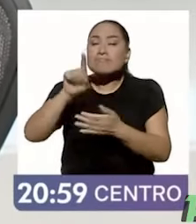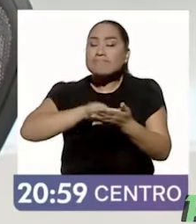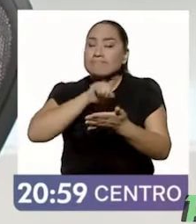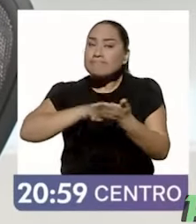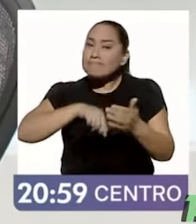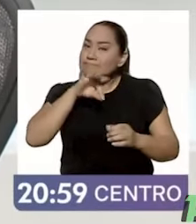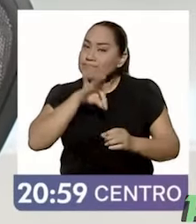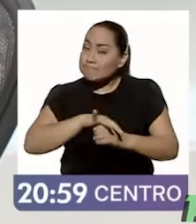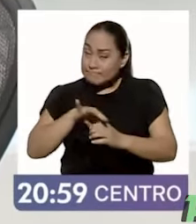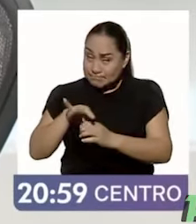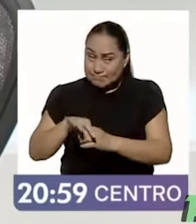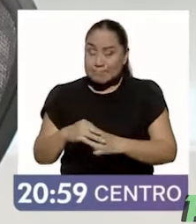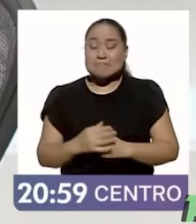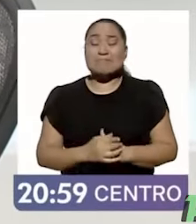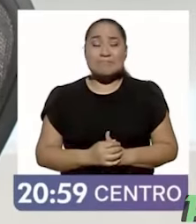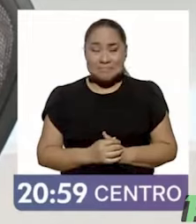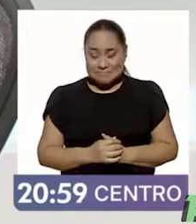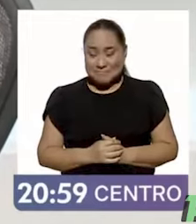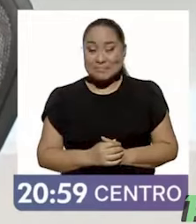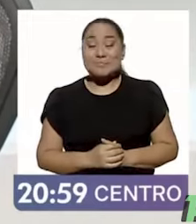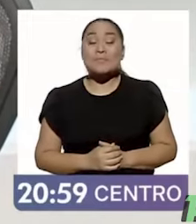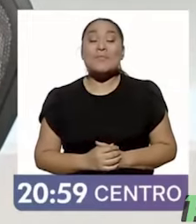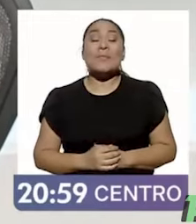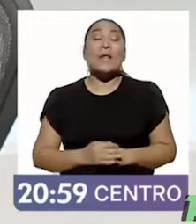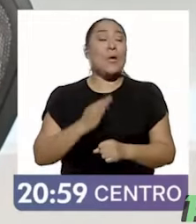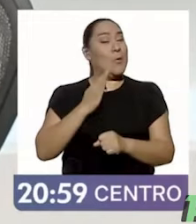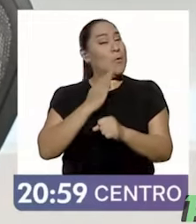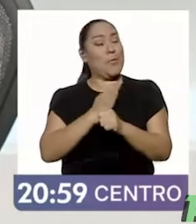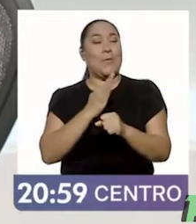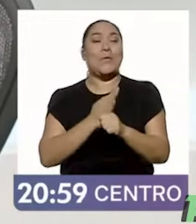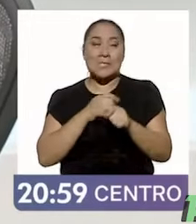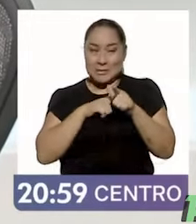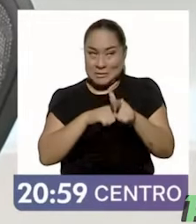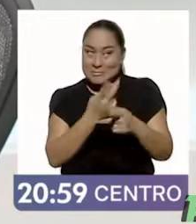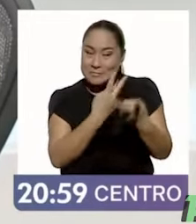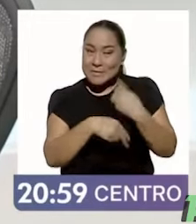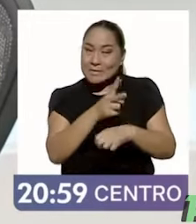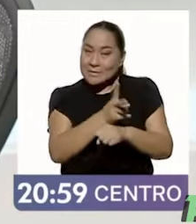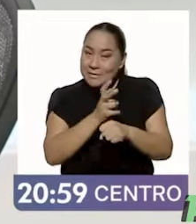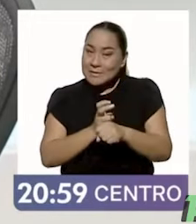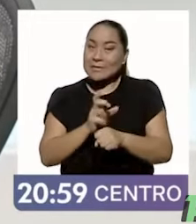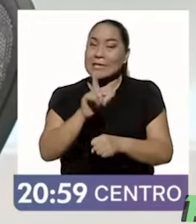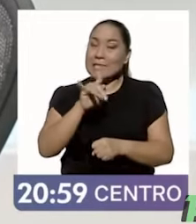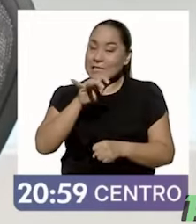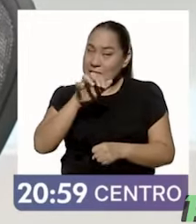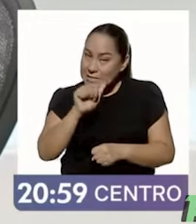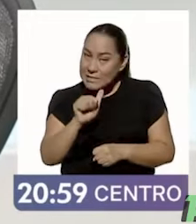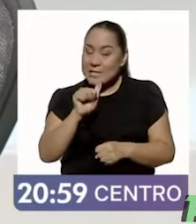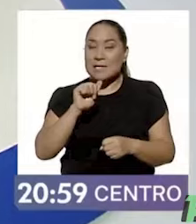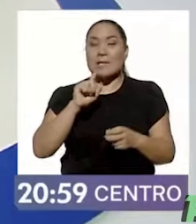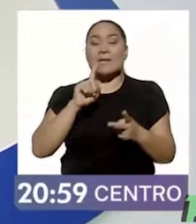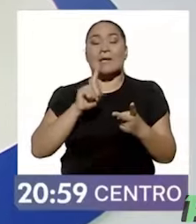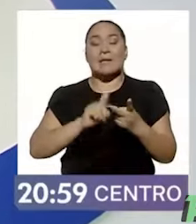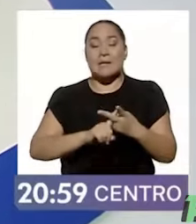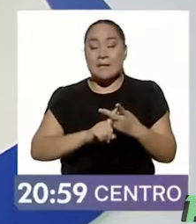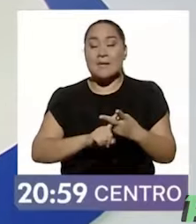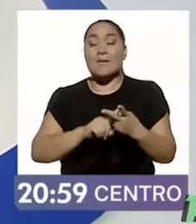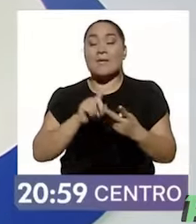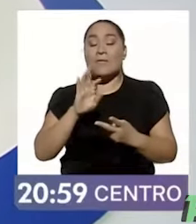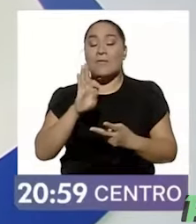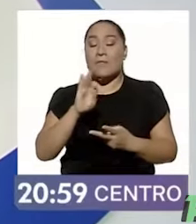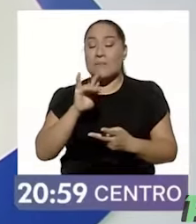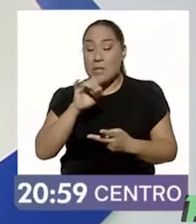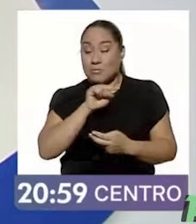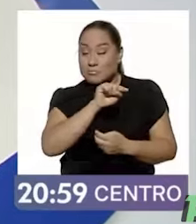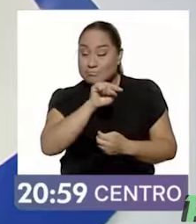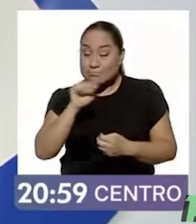en la historia. Y no hemos despedido, no lo vamos a hacer a nuestros invitados, a Leticia Calderón, Chelyus, a Samirna Berman y a Fabricio